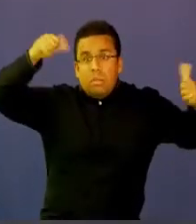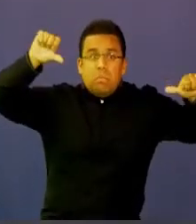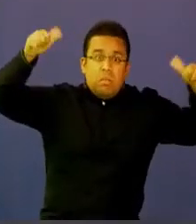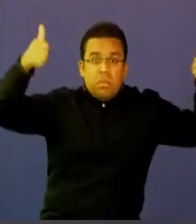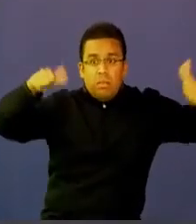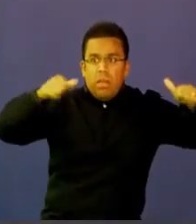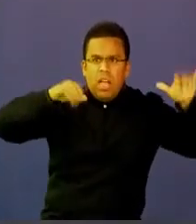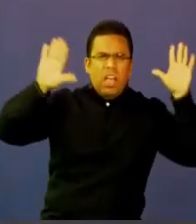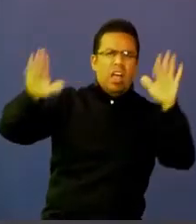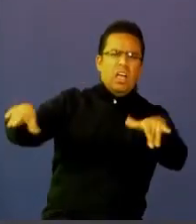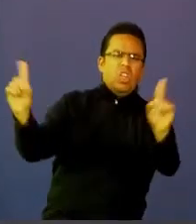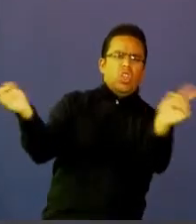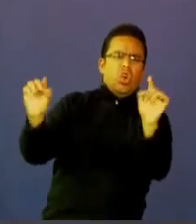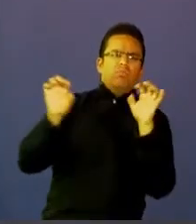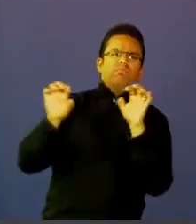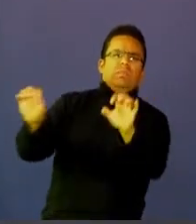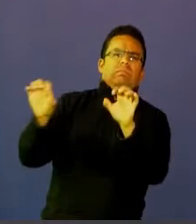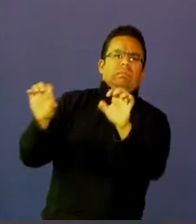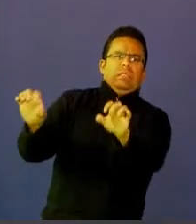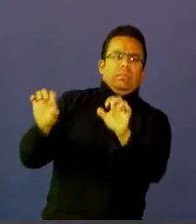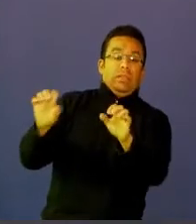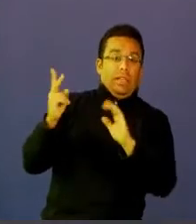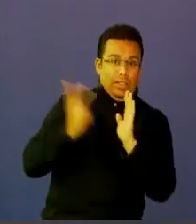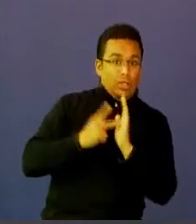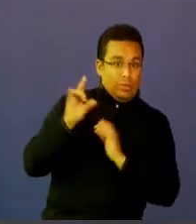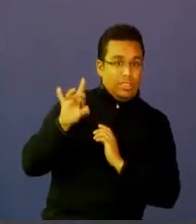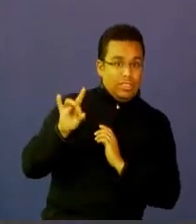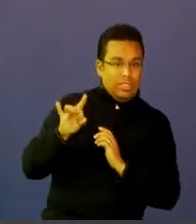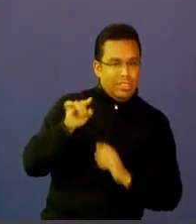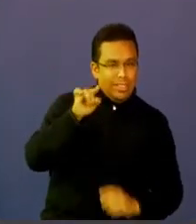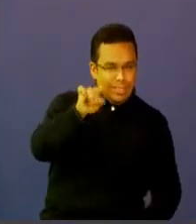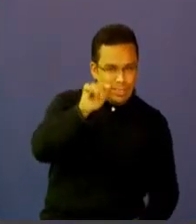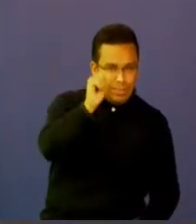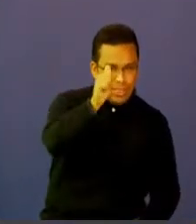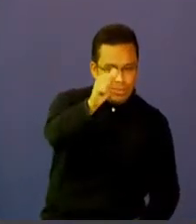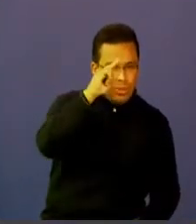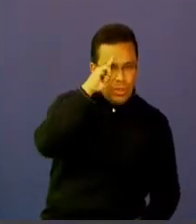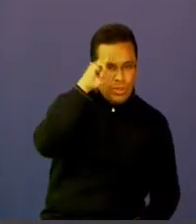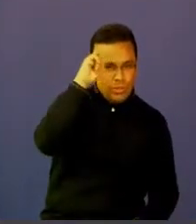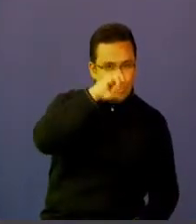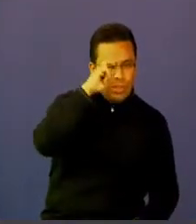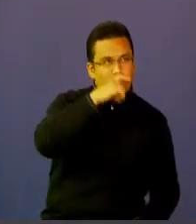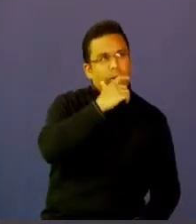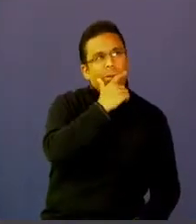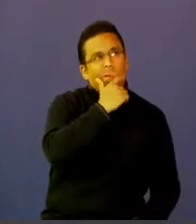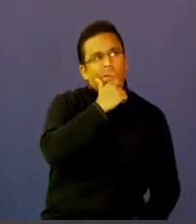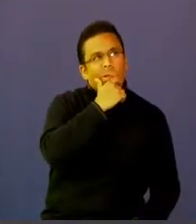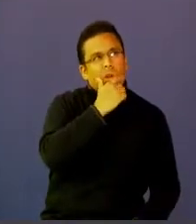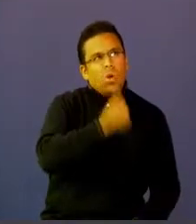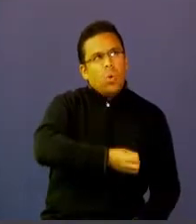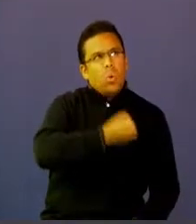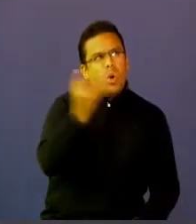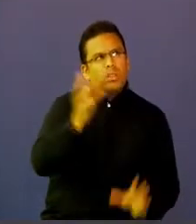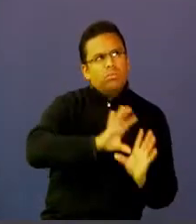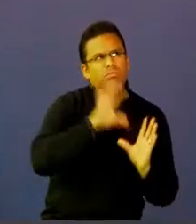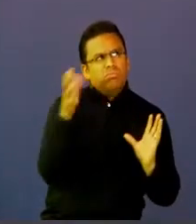la tecnología móvil. Si ustedes hagan una reflexión en este momento, ¿cuántos ciudadanos hay en el mundo? En el